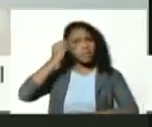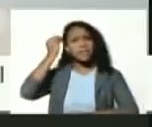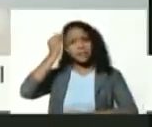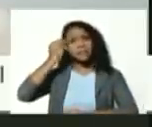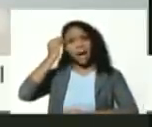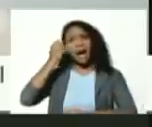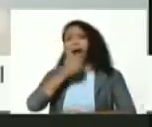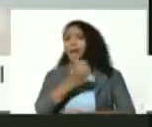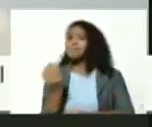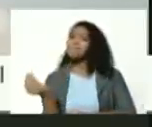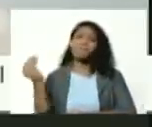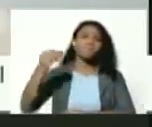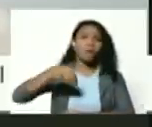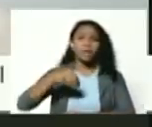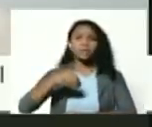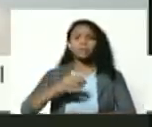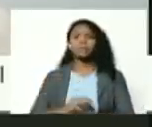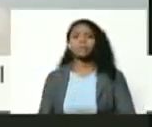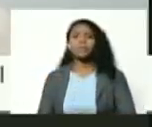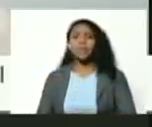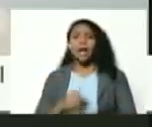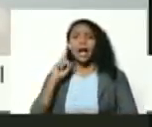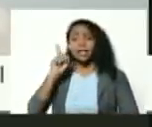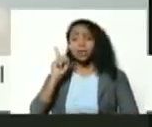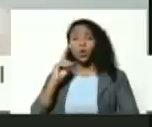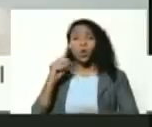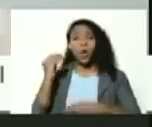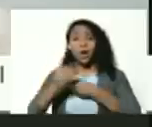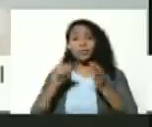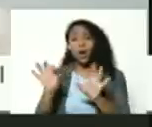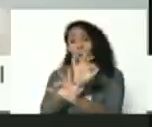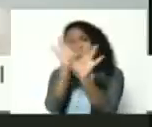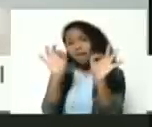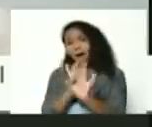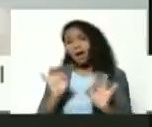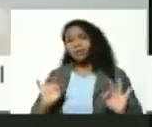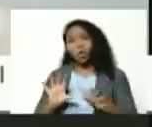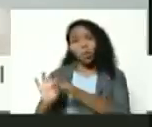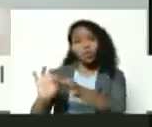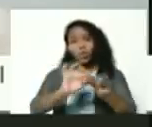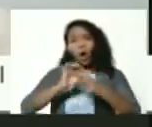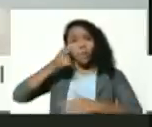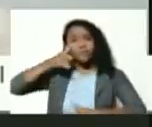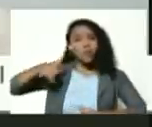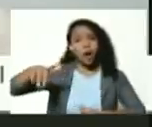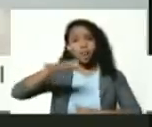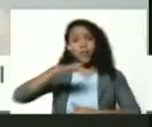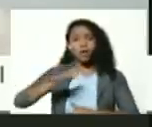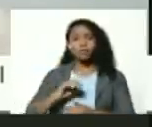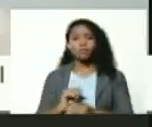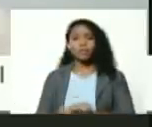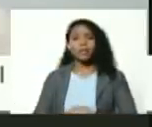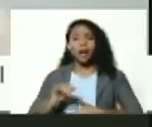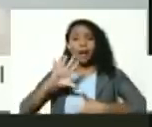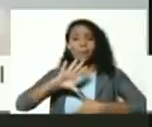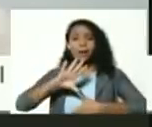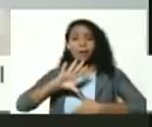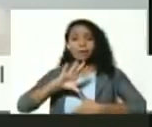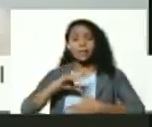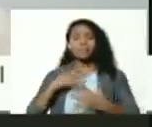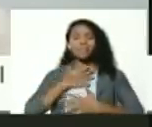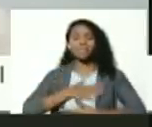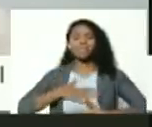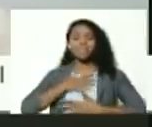cada vez más profundizar los lazos y la unión de los pueblos de nuestra América así que ha sido un placer